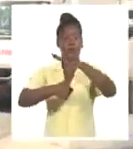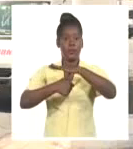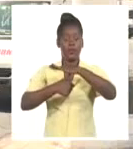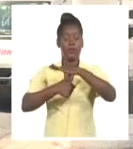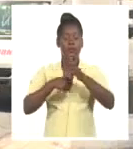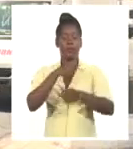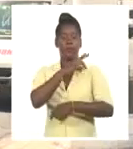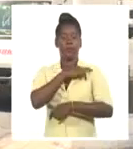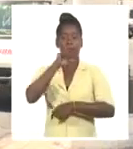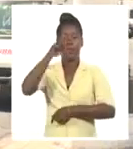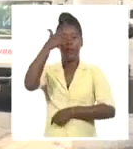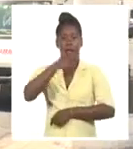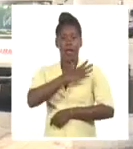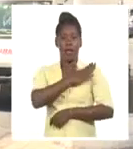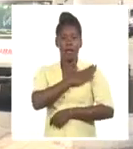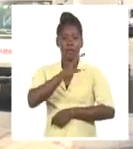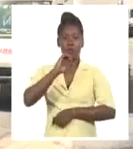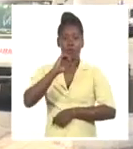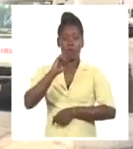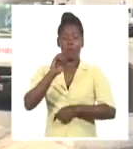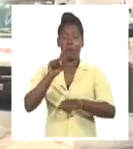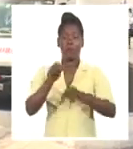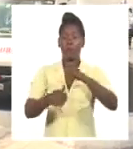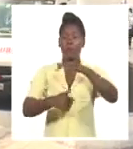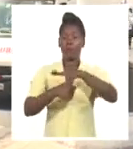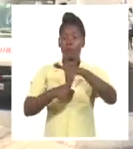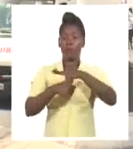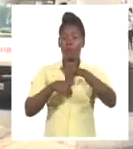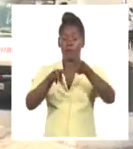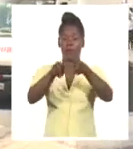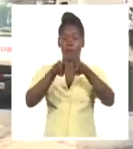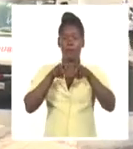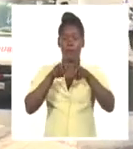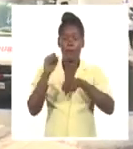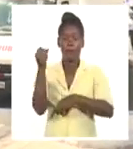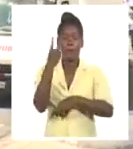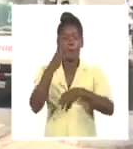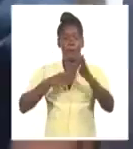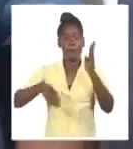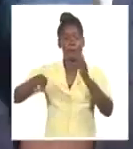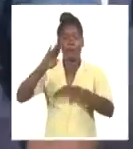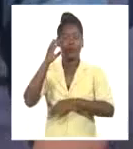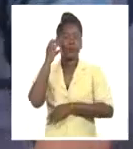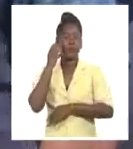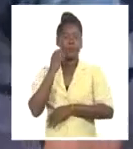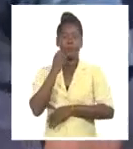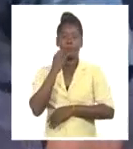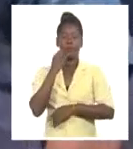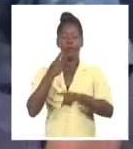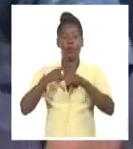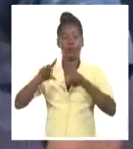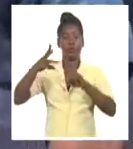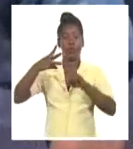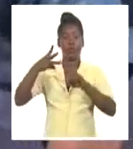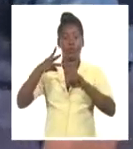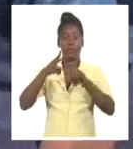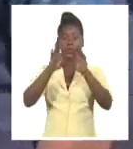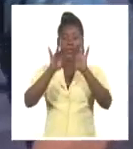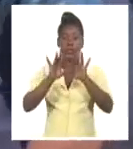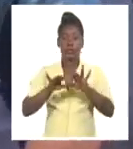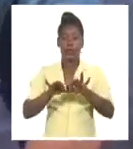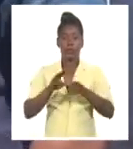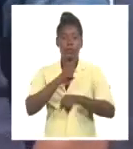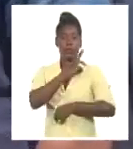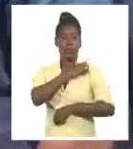presidente del Parlamento Cubano, el primer ministro Manuel Marrero Cruz y el secretario de Organización del Comité Central, Roberto Morales Ojeda. En